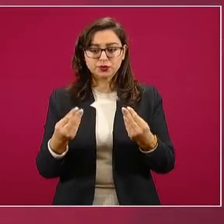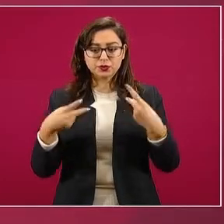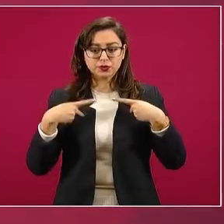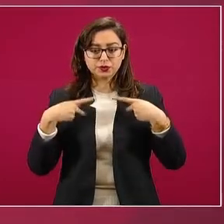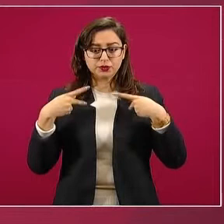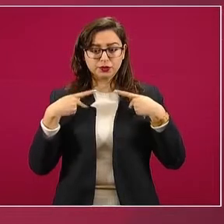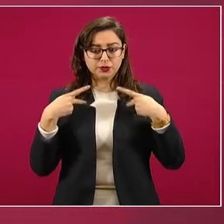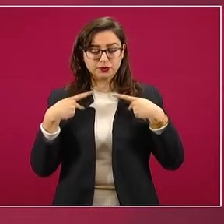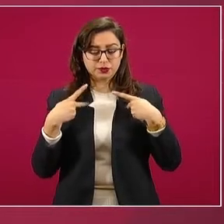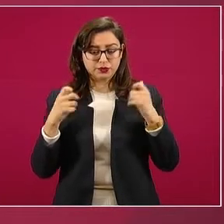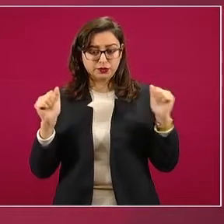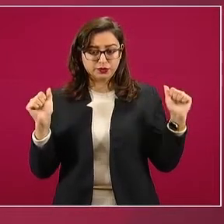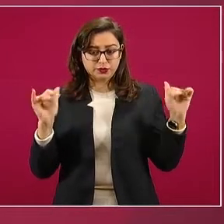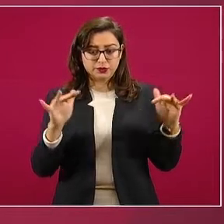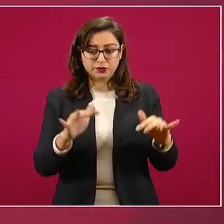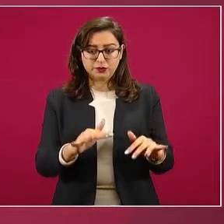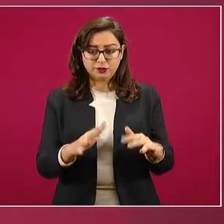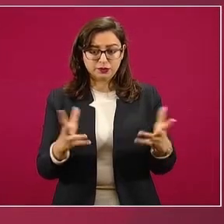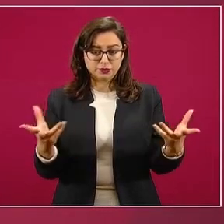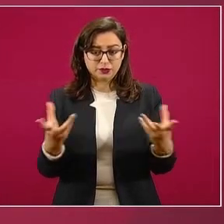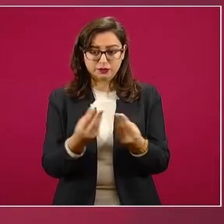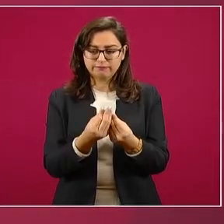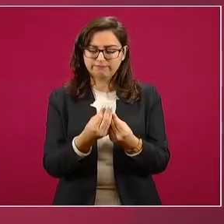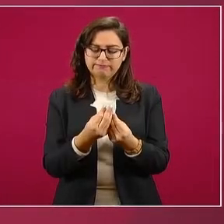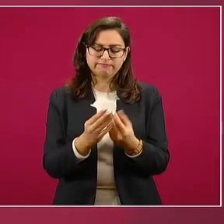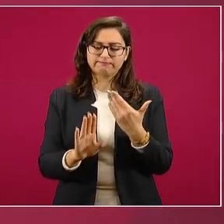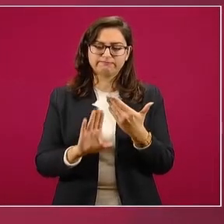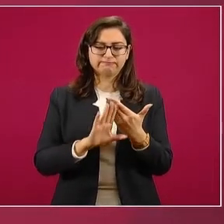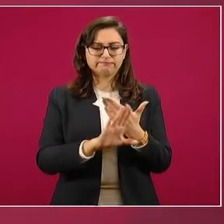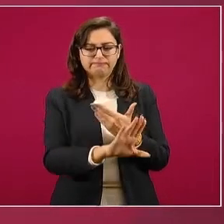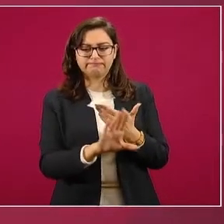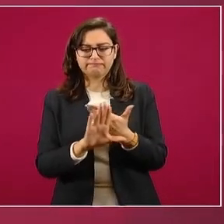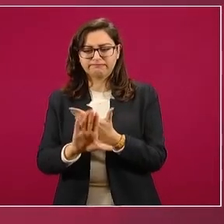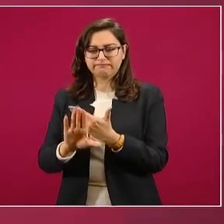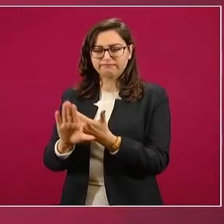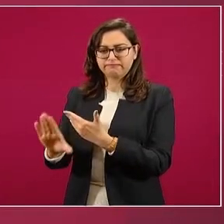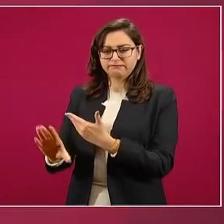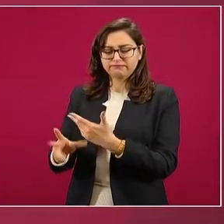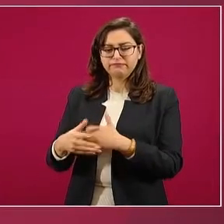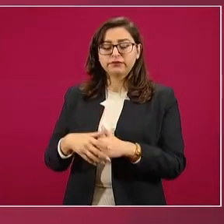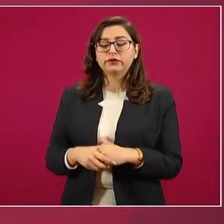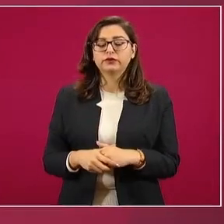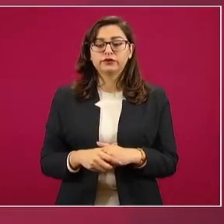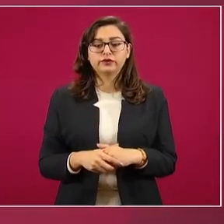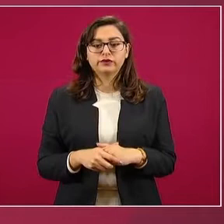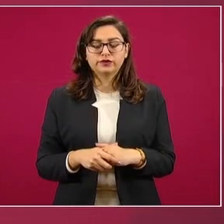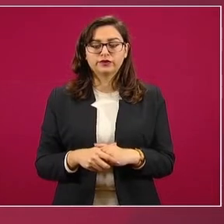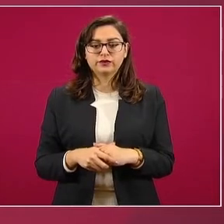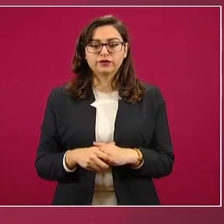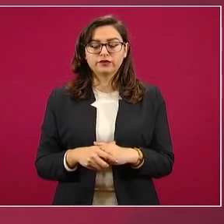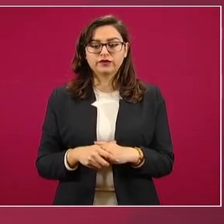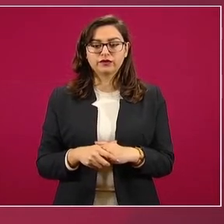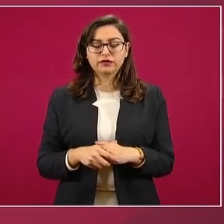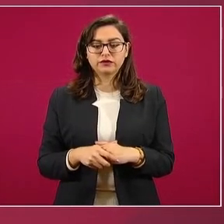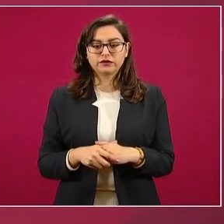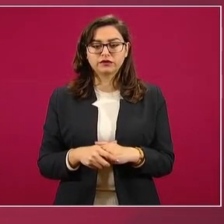ciudadanos, de muchas personas y que se afecte